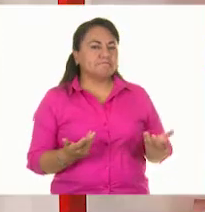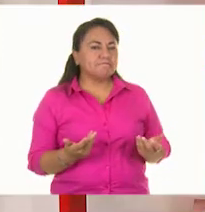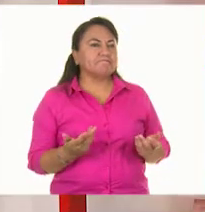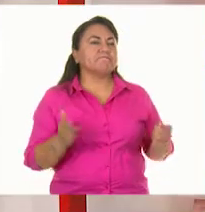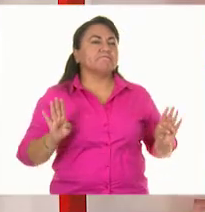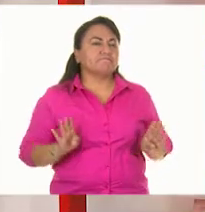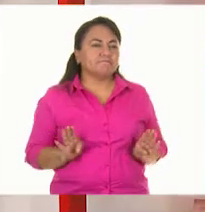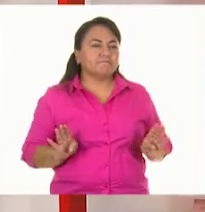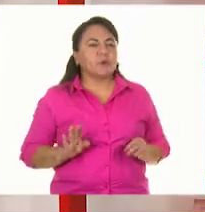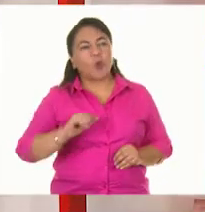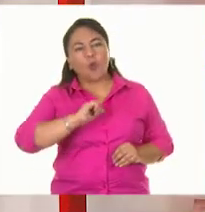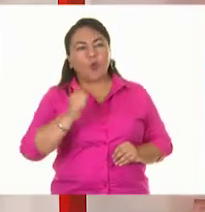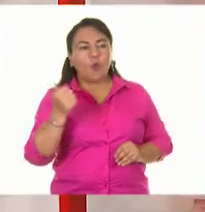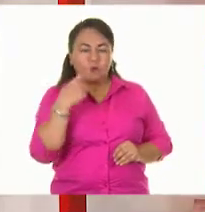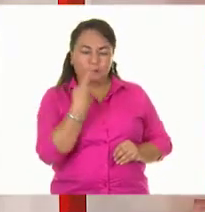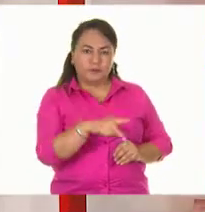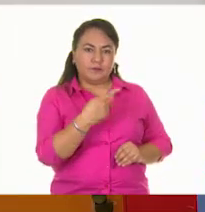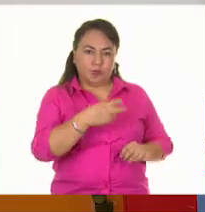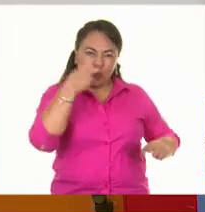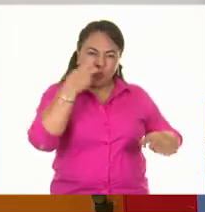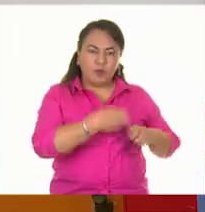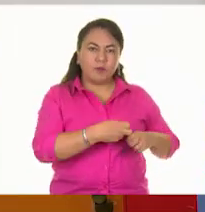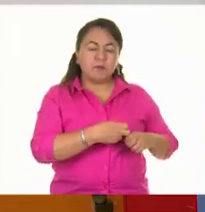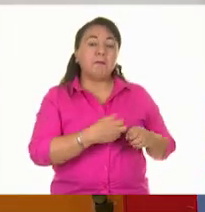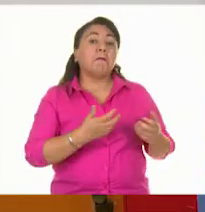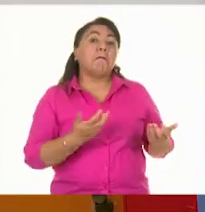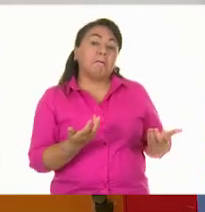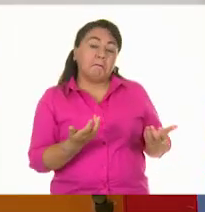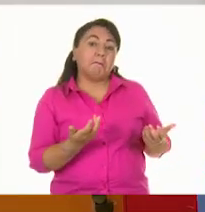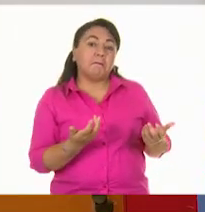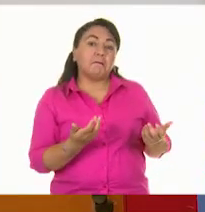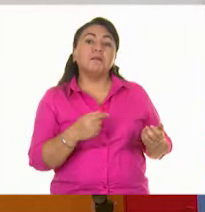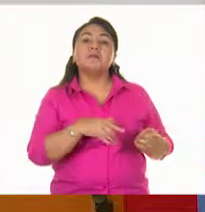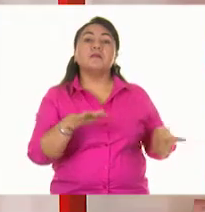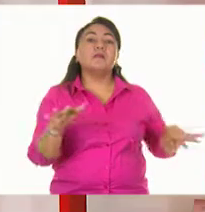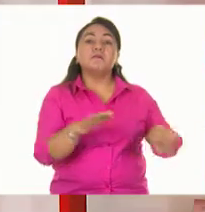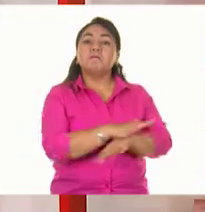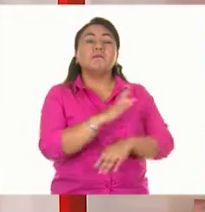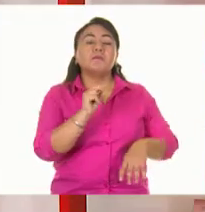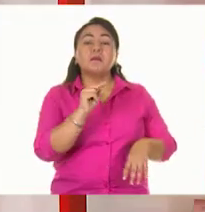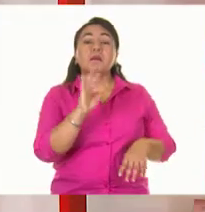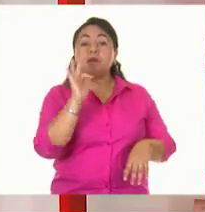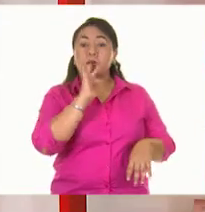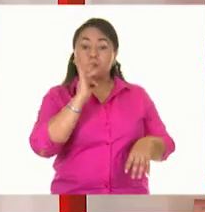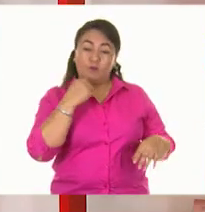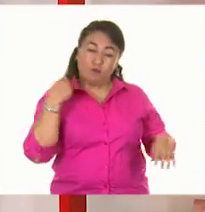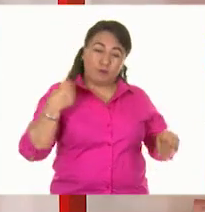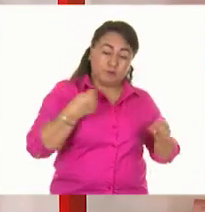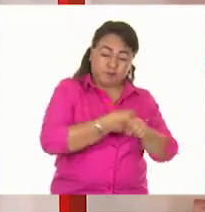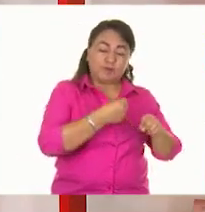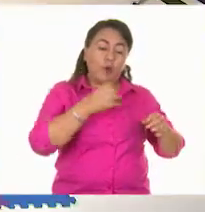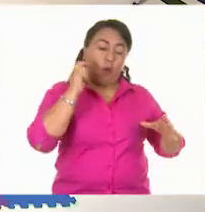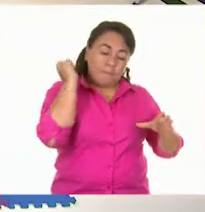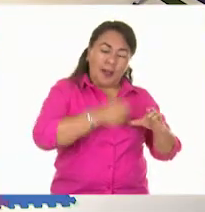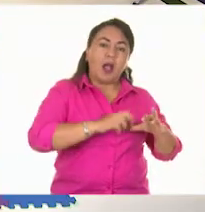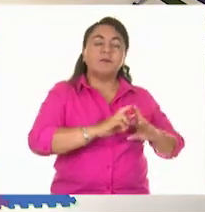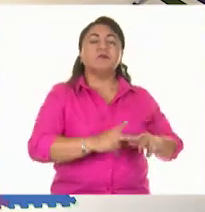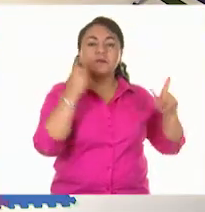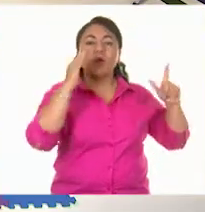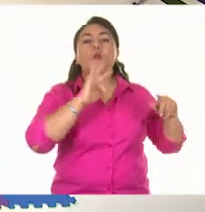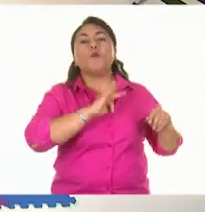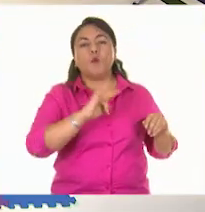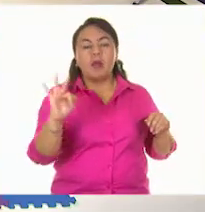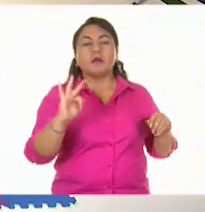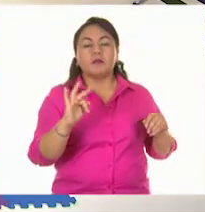¿Otra característica de los sólidos? Bueno, que no cambien su forma a menos que se aplique mucha fuerza. Muy bien. Nosotros